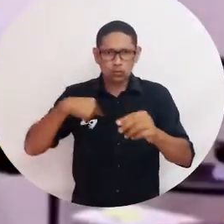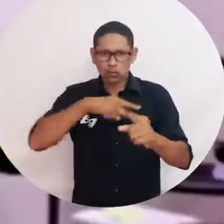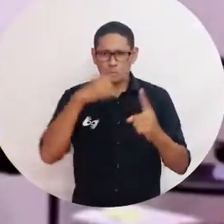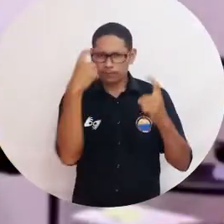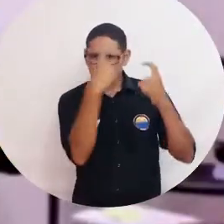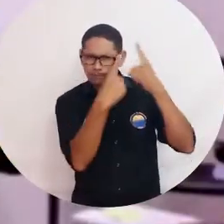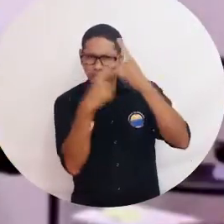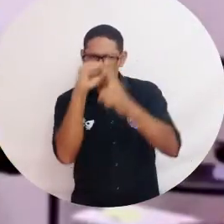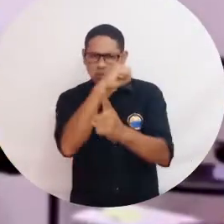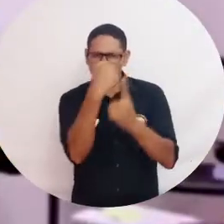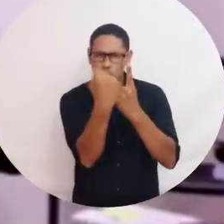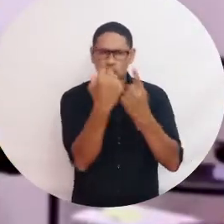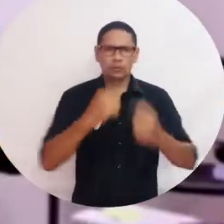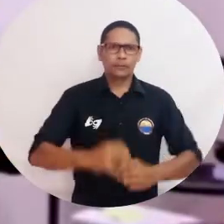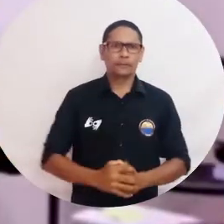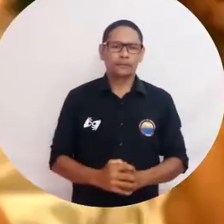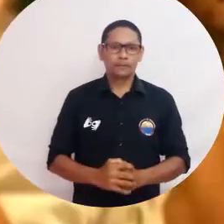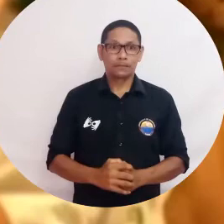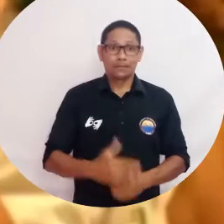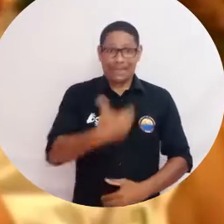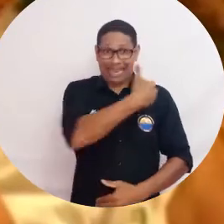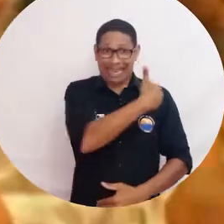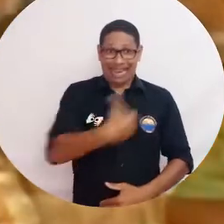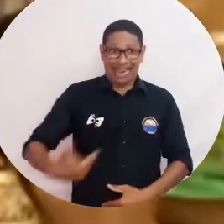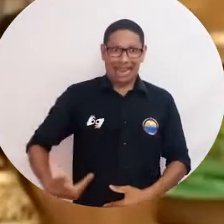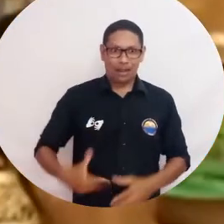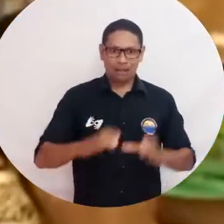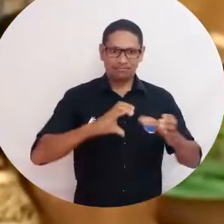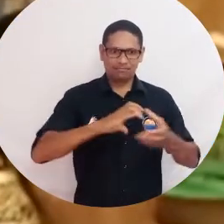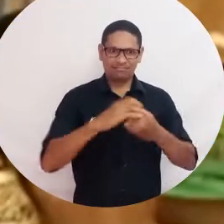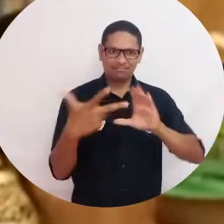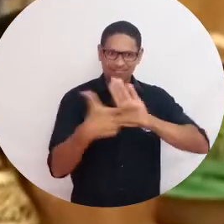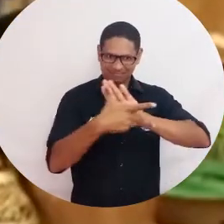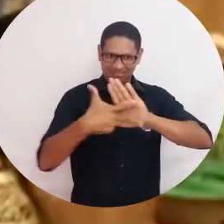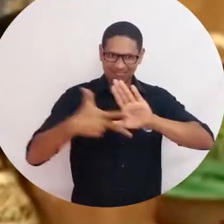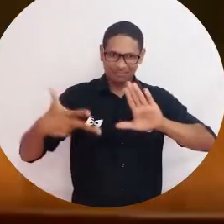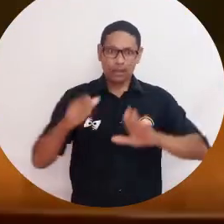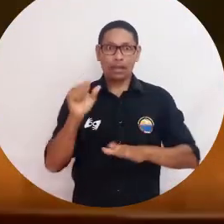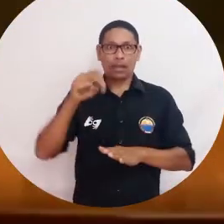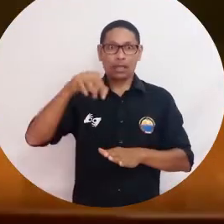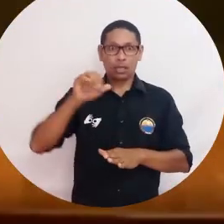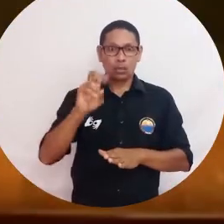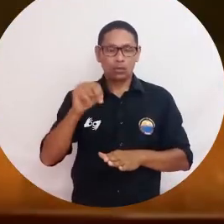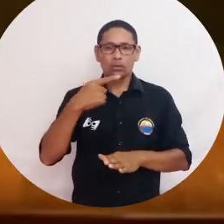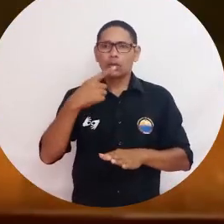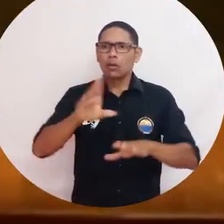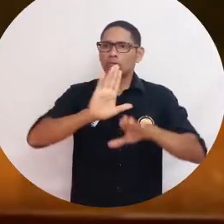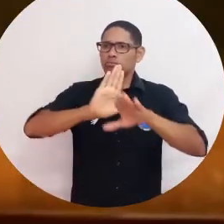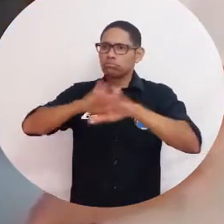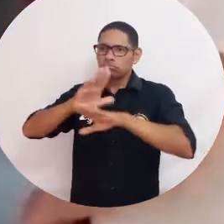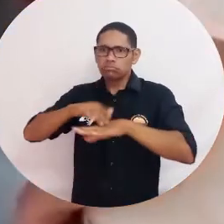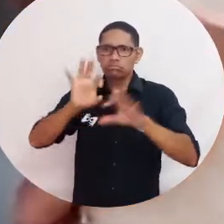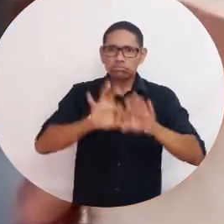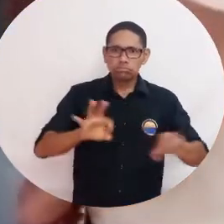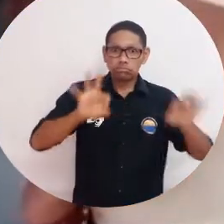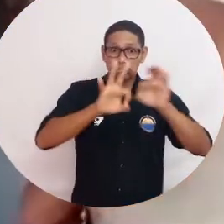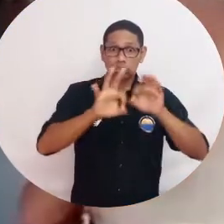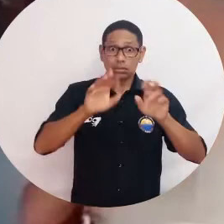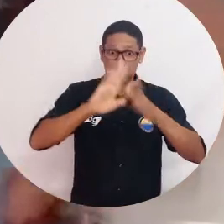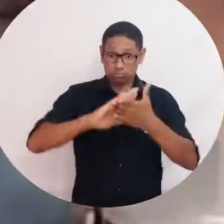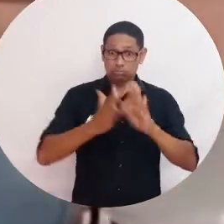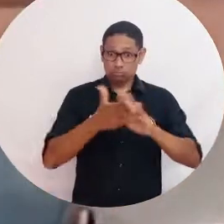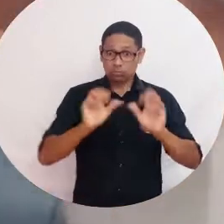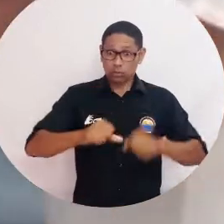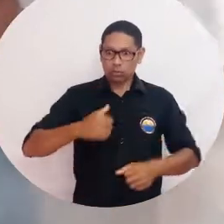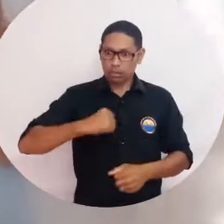nuestras aspiraciones como sociedad. El presidente de la Corte Constitucional, Antonio Lizarazo Ocampo, precisó cómo los ciudadanos pueden